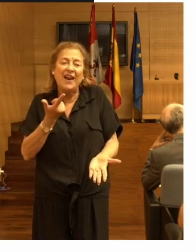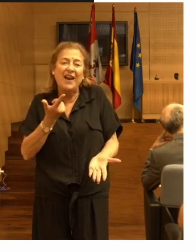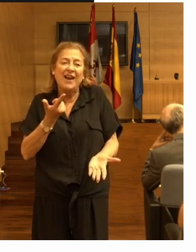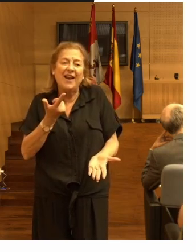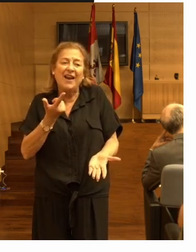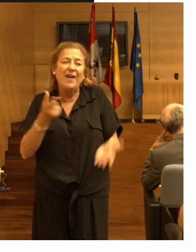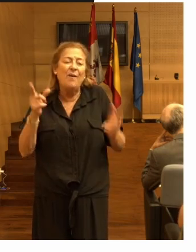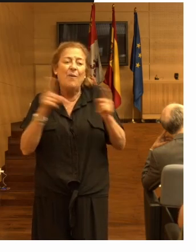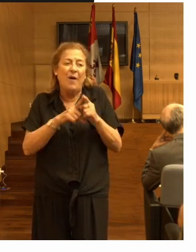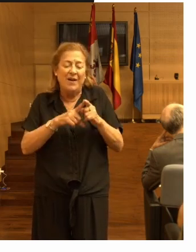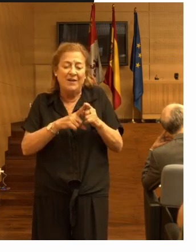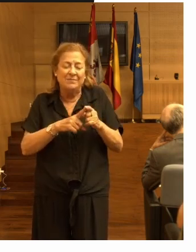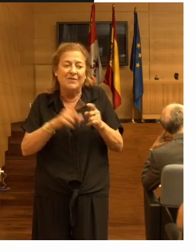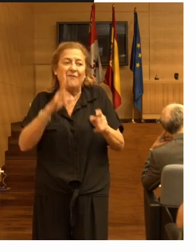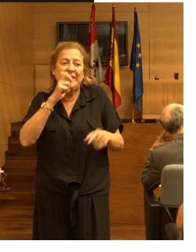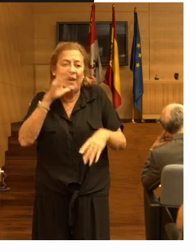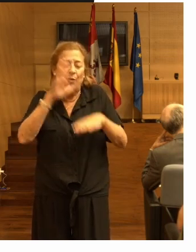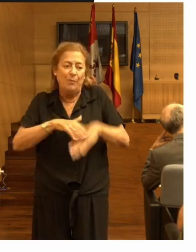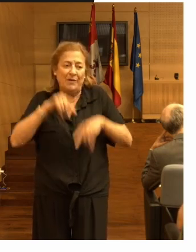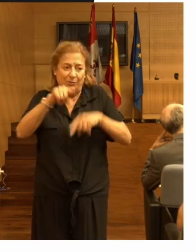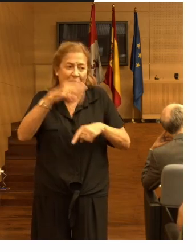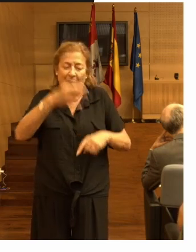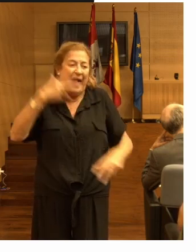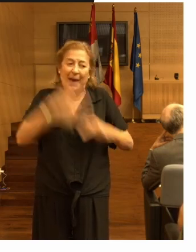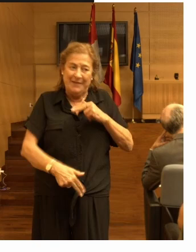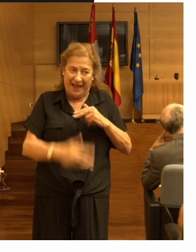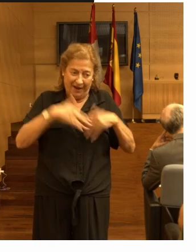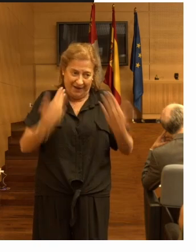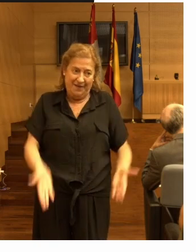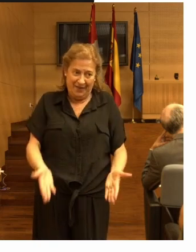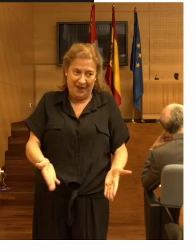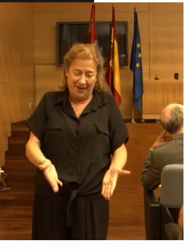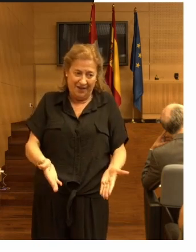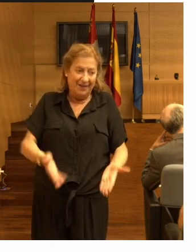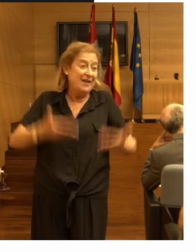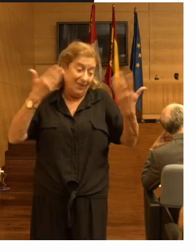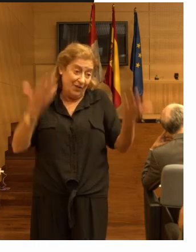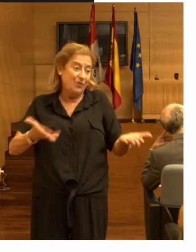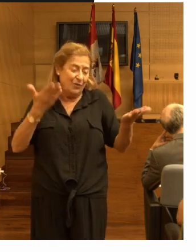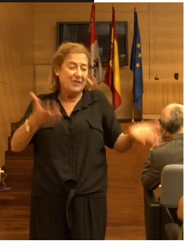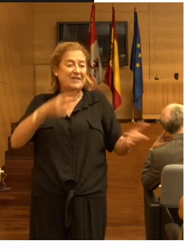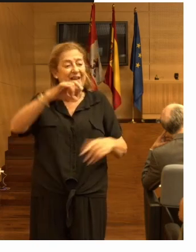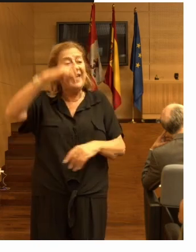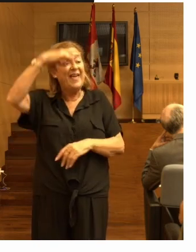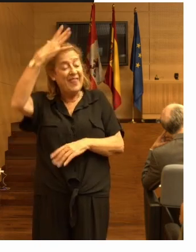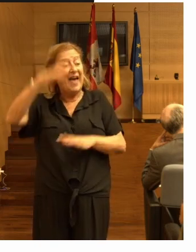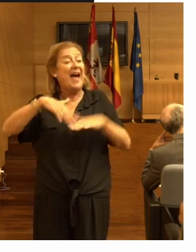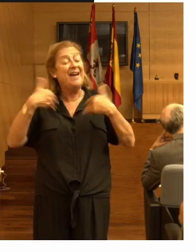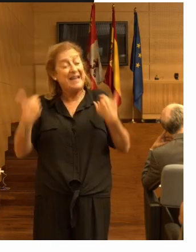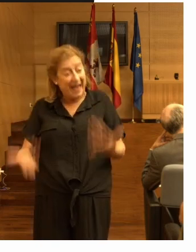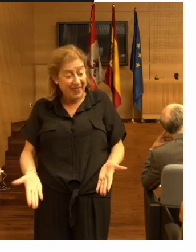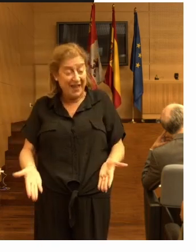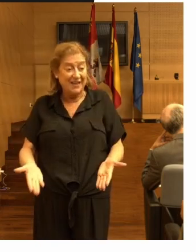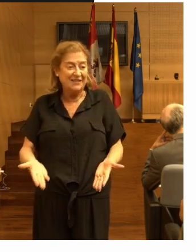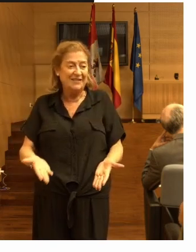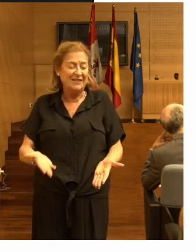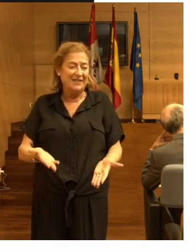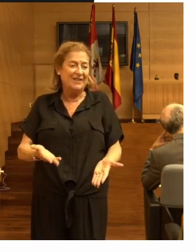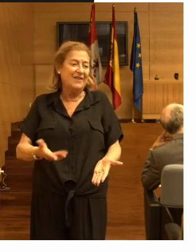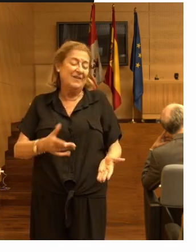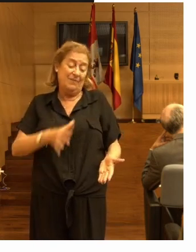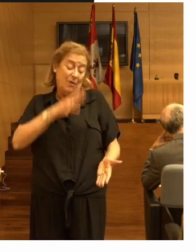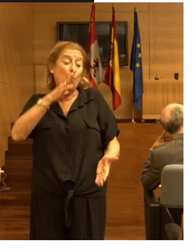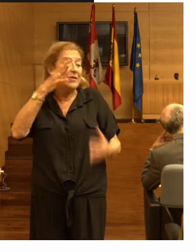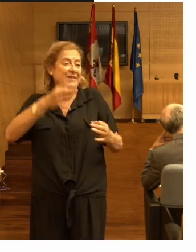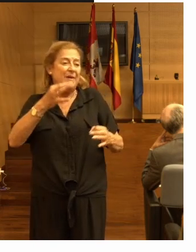un monstruo que hay que evitar a toda costa no hay esa idea de que las caídas que